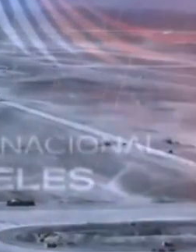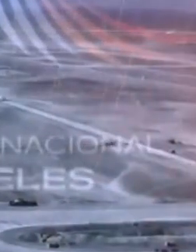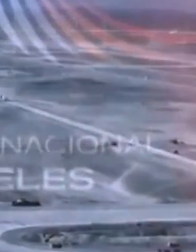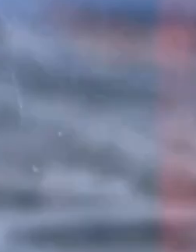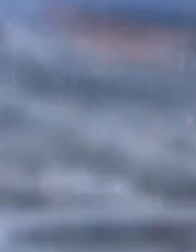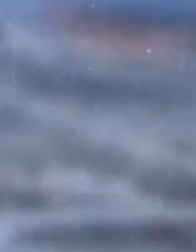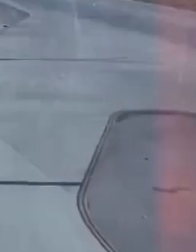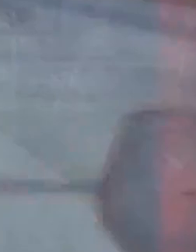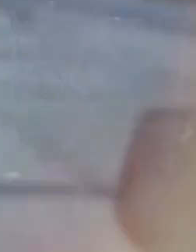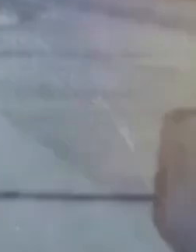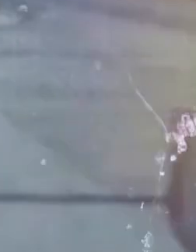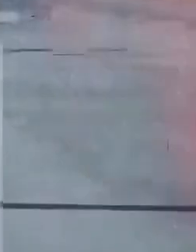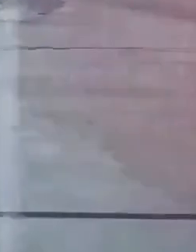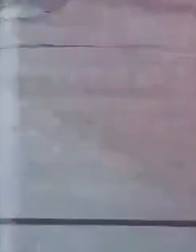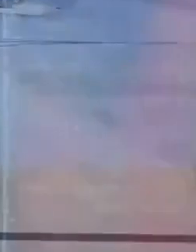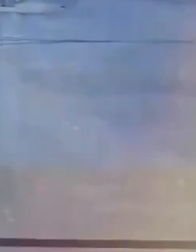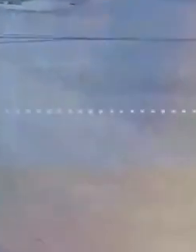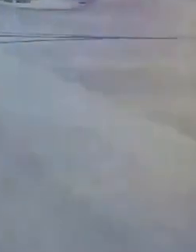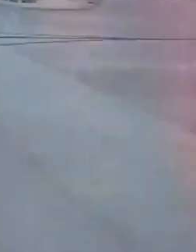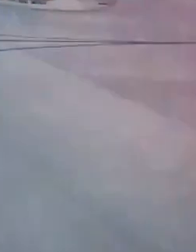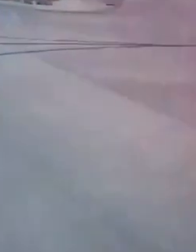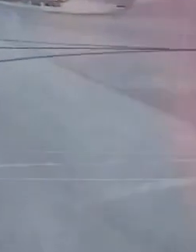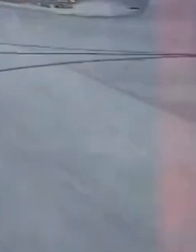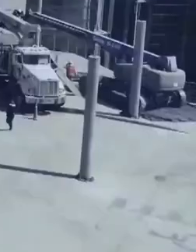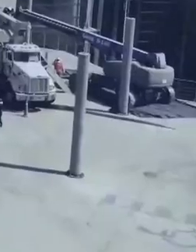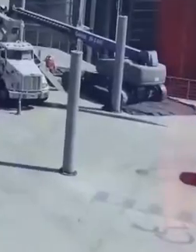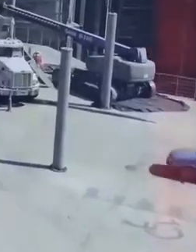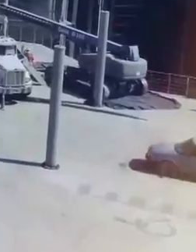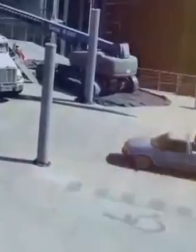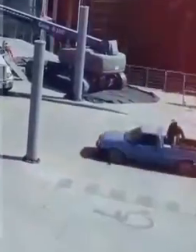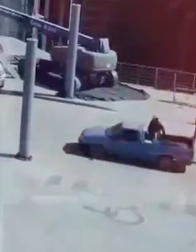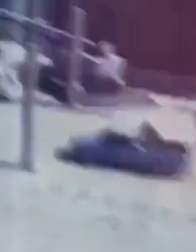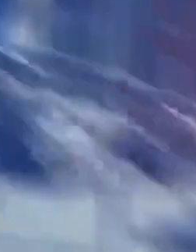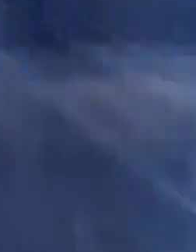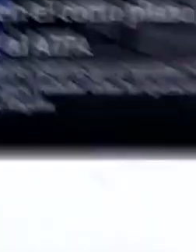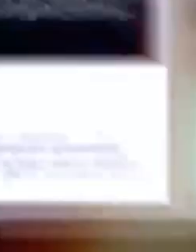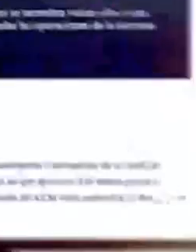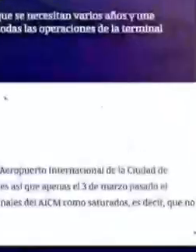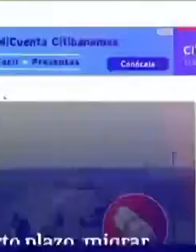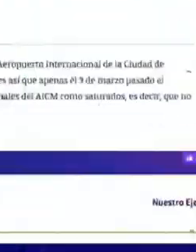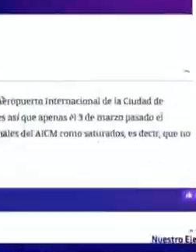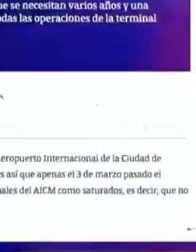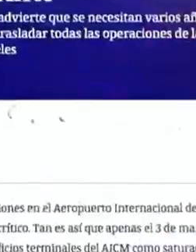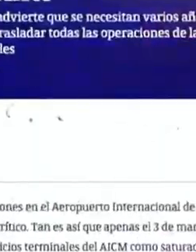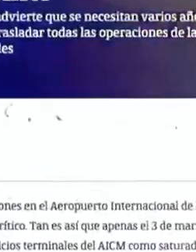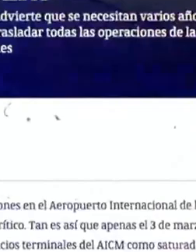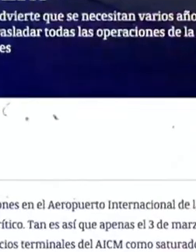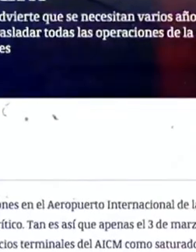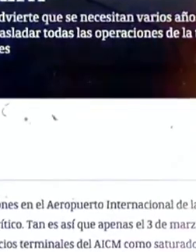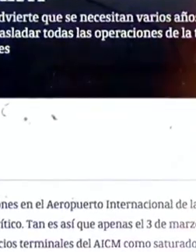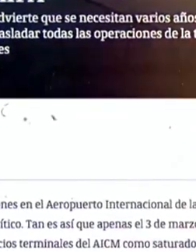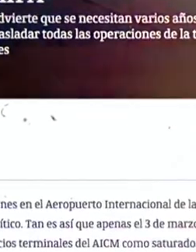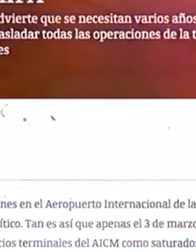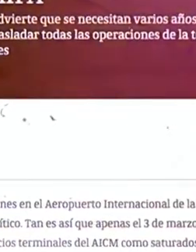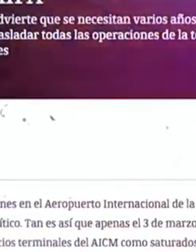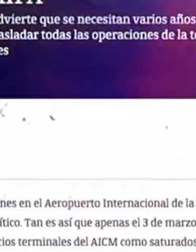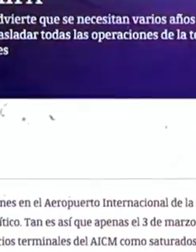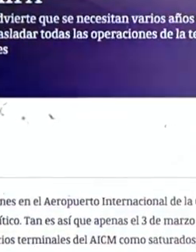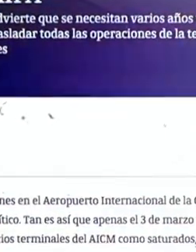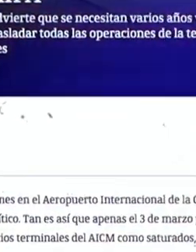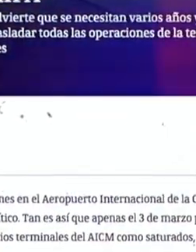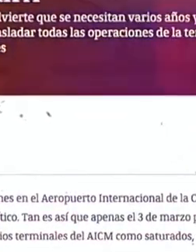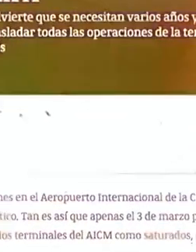Ángeles, las noticias falsas sobre esta obra no paraban de aterrizar. Por ejemplo, se aseguró falsamente